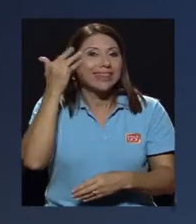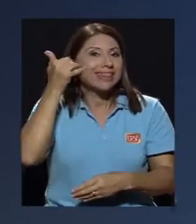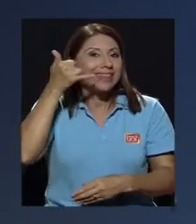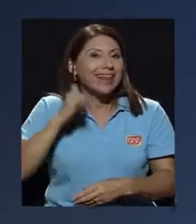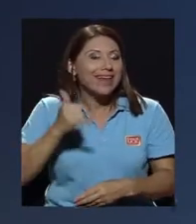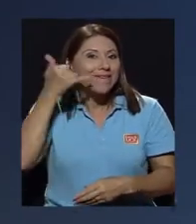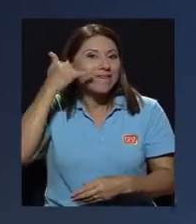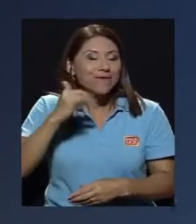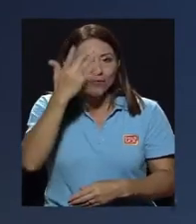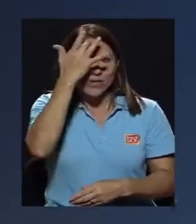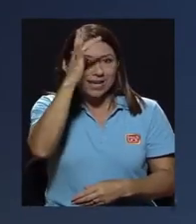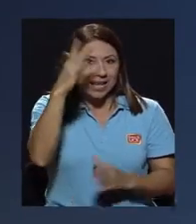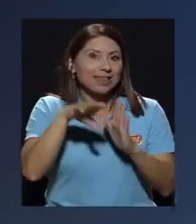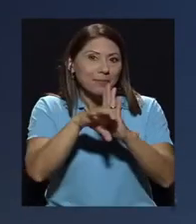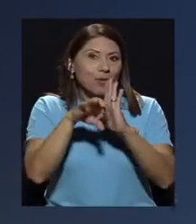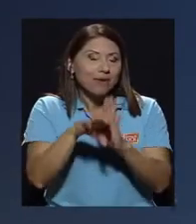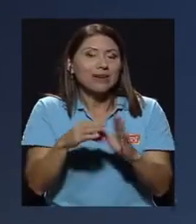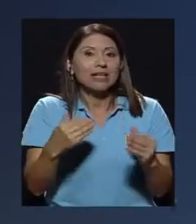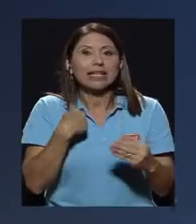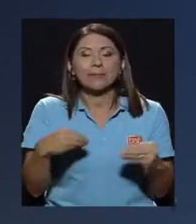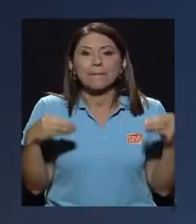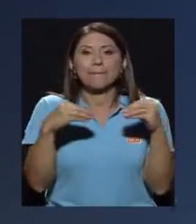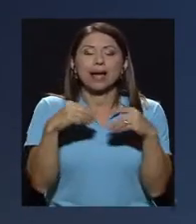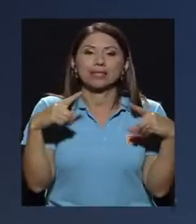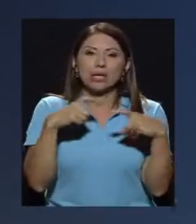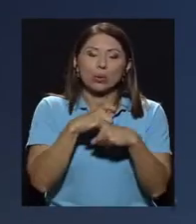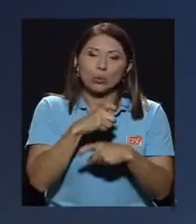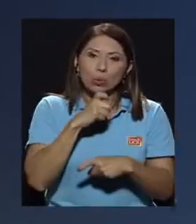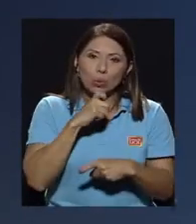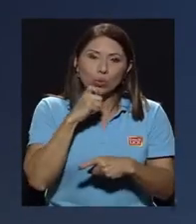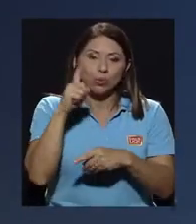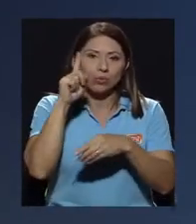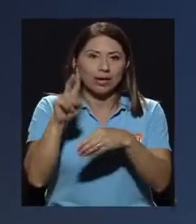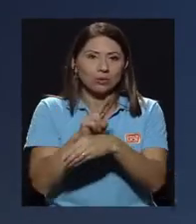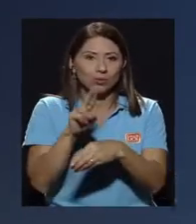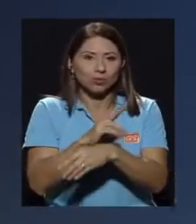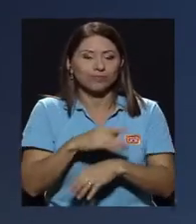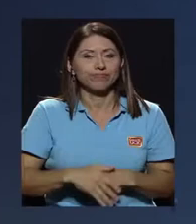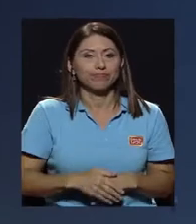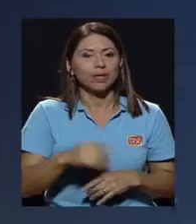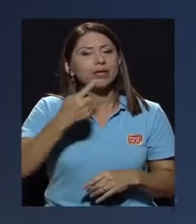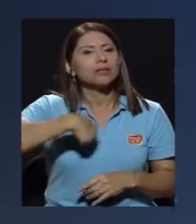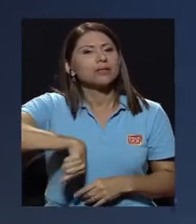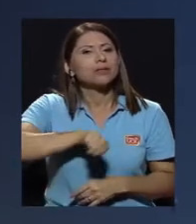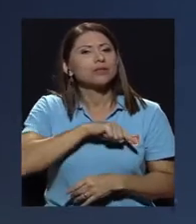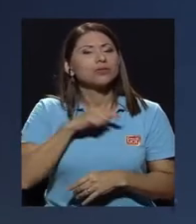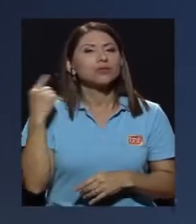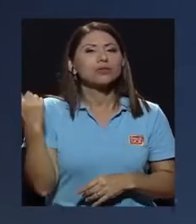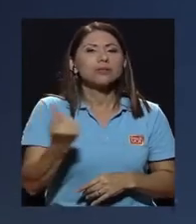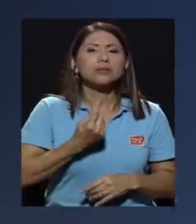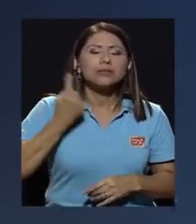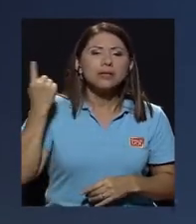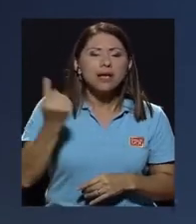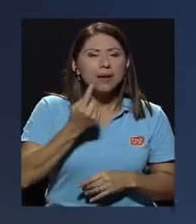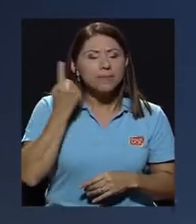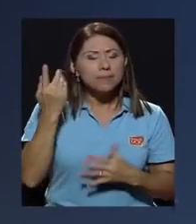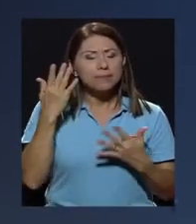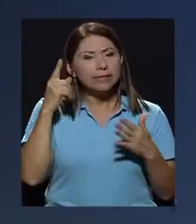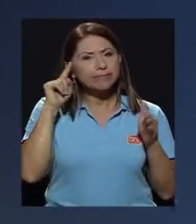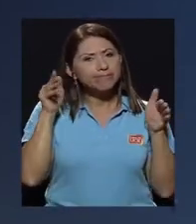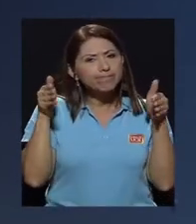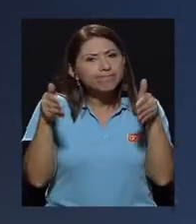inteligente, por ejemplo, pues tiene un mayor grado de complejidad para su uso. Nosotros siempre hemos sido partidarios de